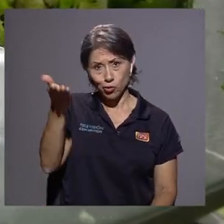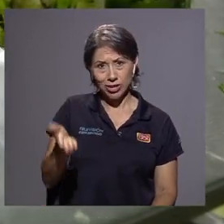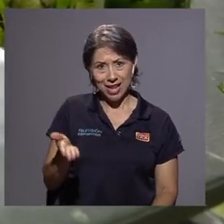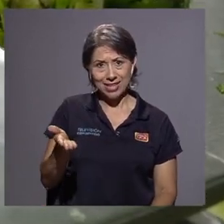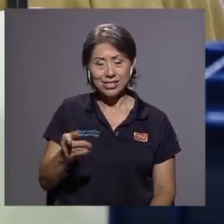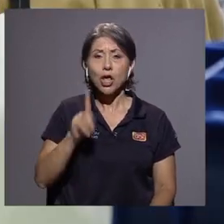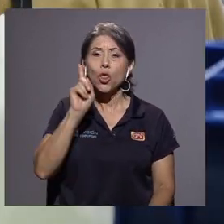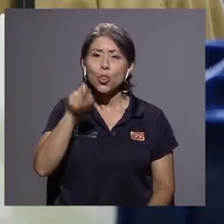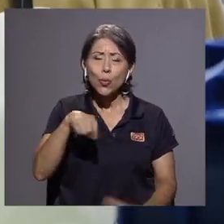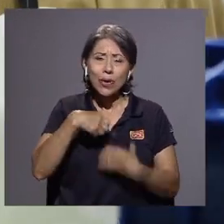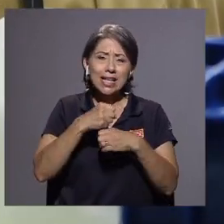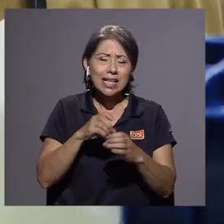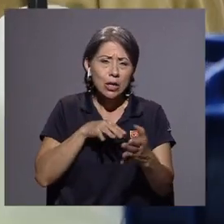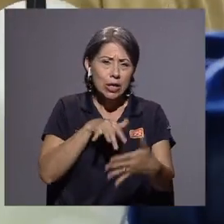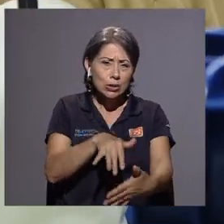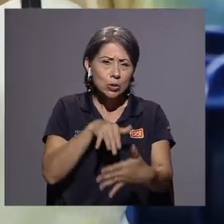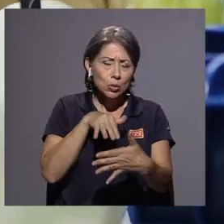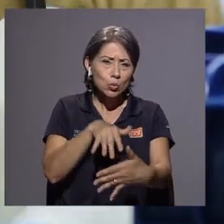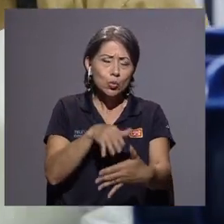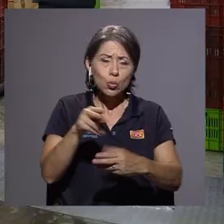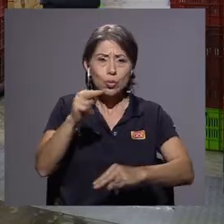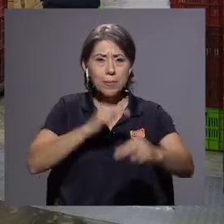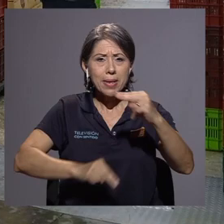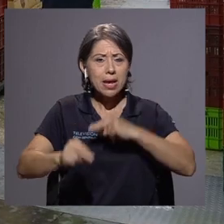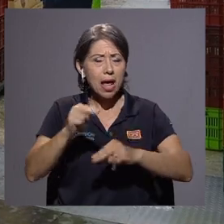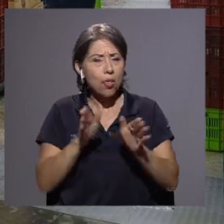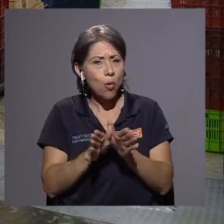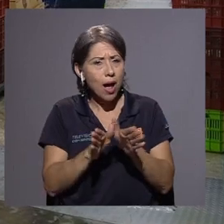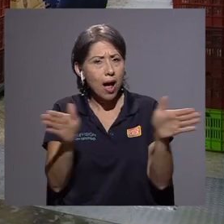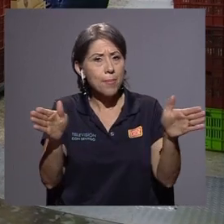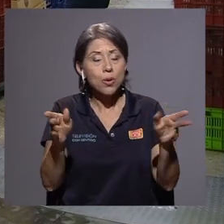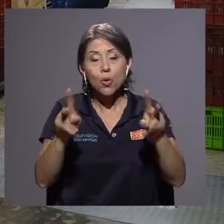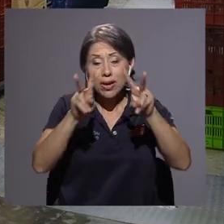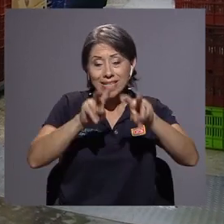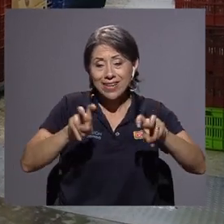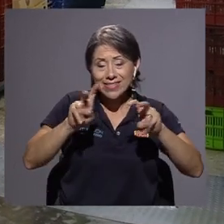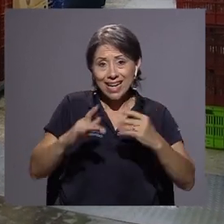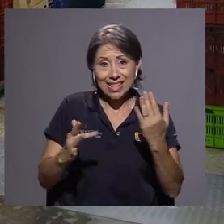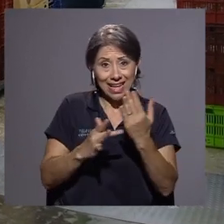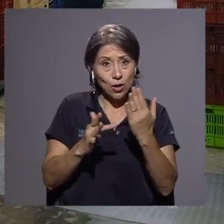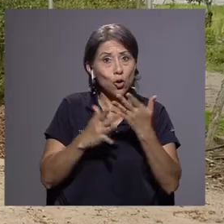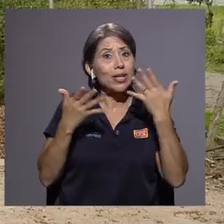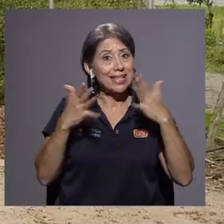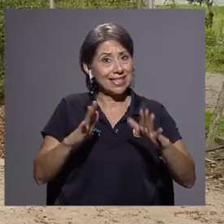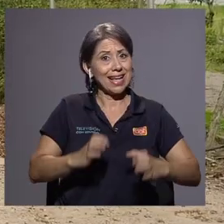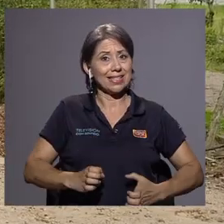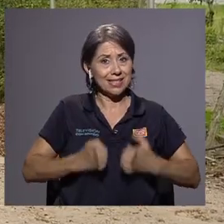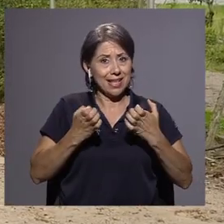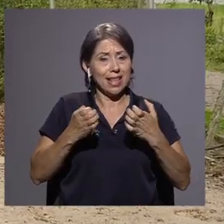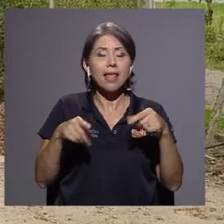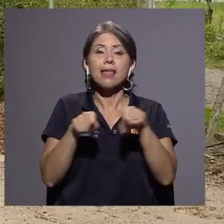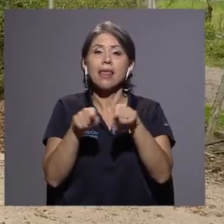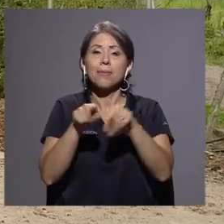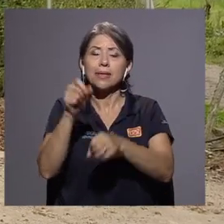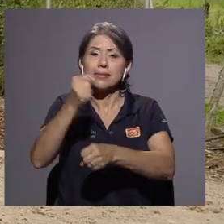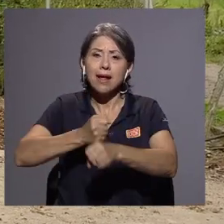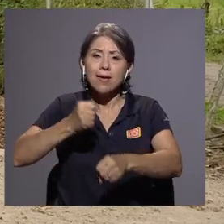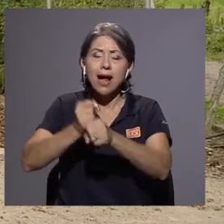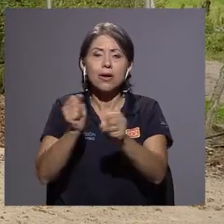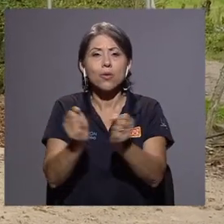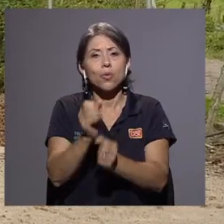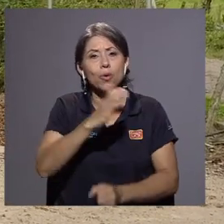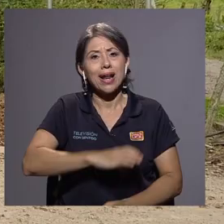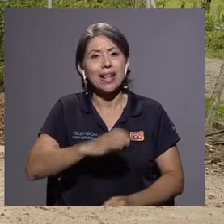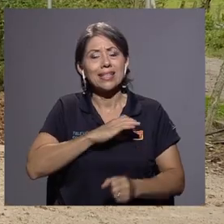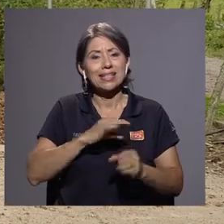González tuvo que realizar un estudio amplio de mercado, revisar tecnologías ya existentes y, además, trabajar en